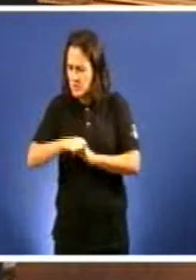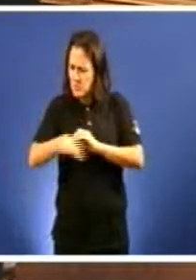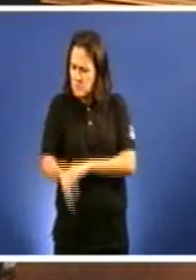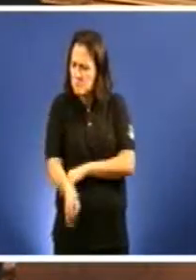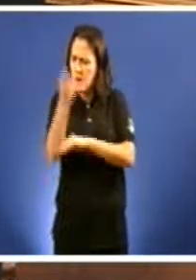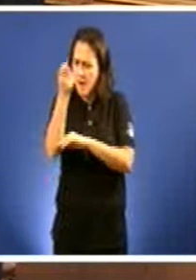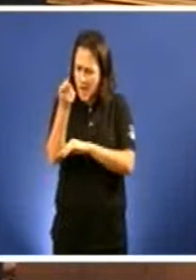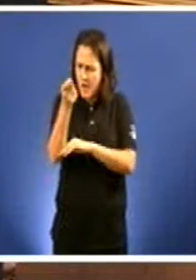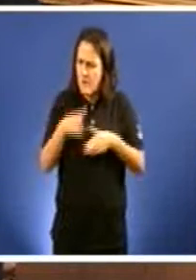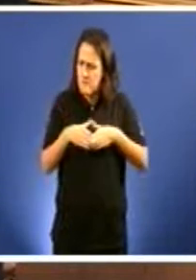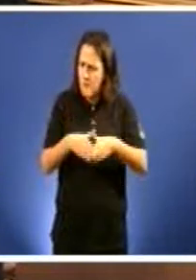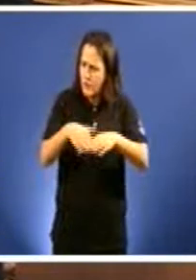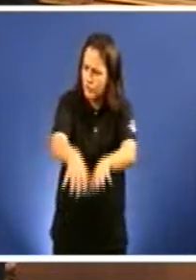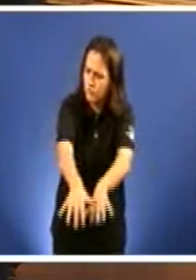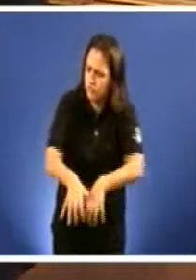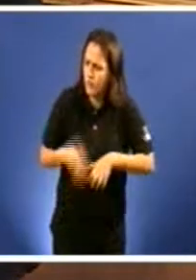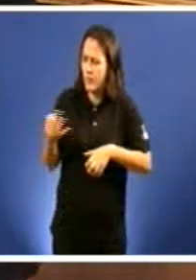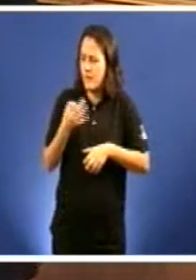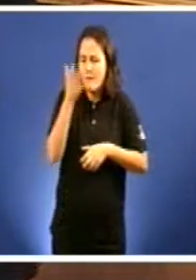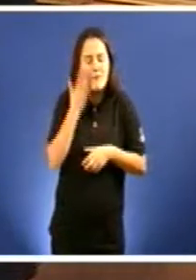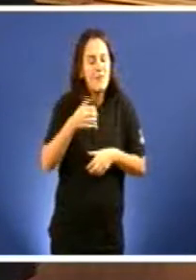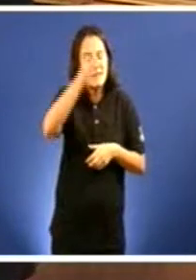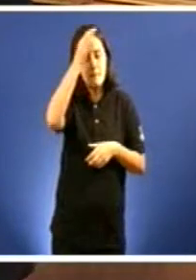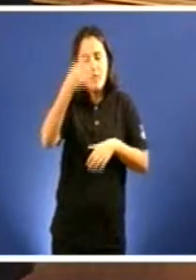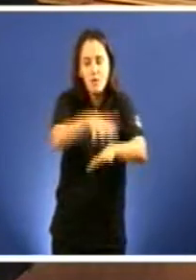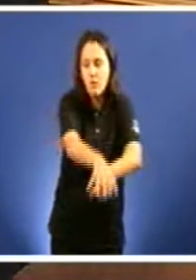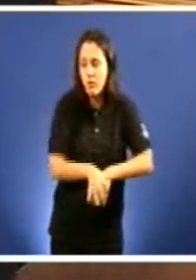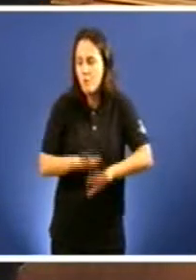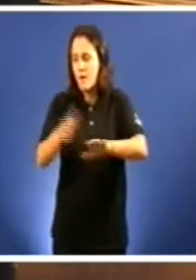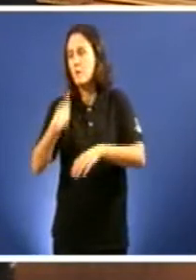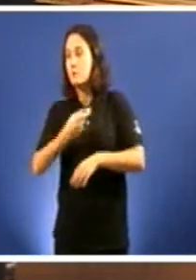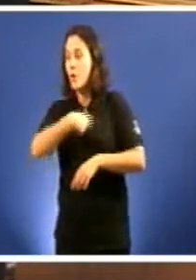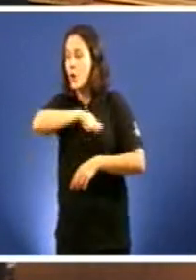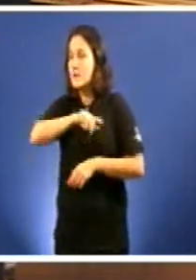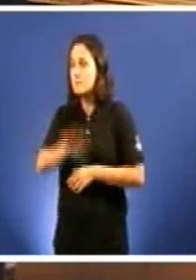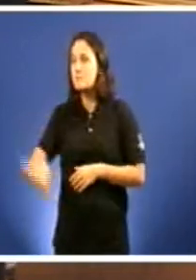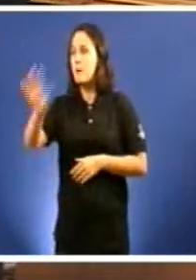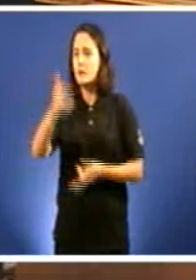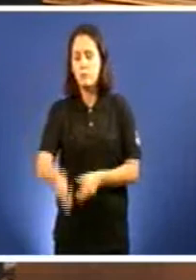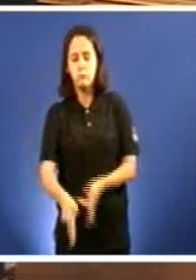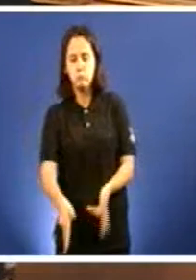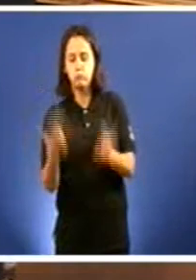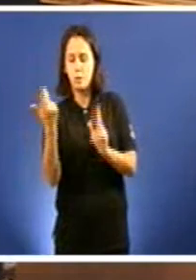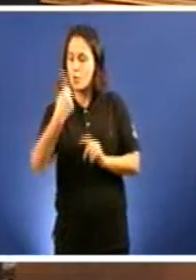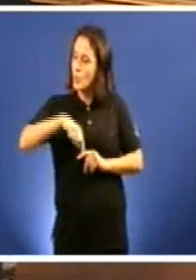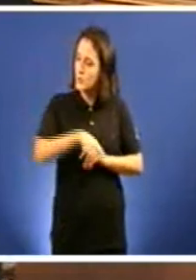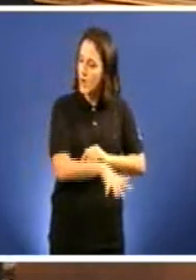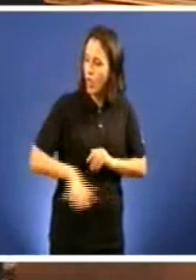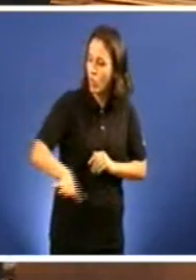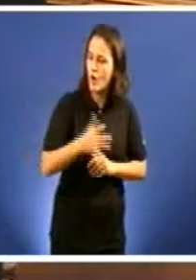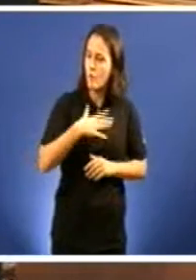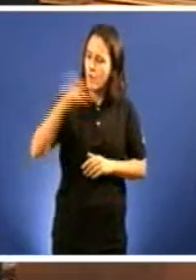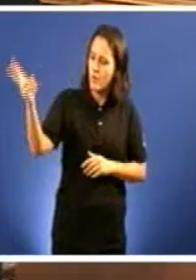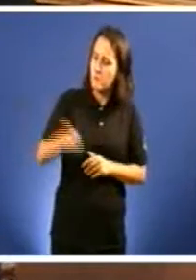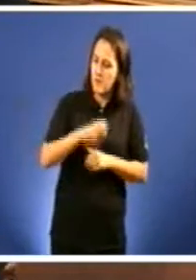arrastre ten que amarrar o fin de semana mentre o goberno español permite que faenen os nosos caladoiros a frota portuguesa